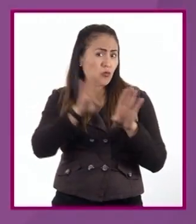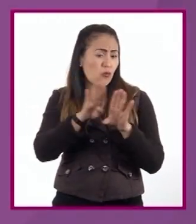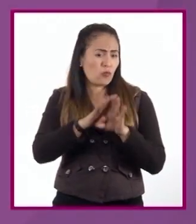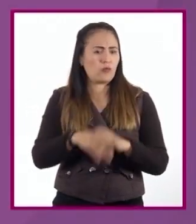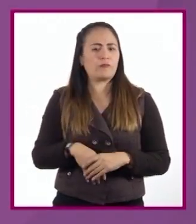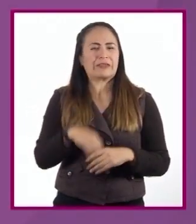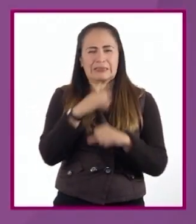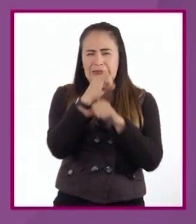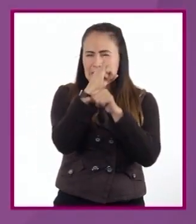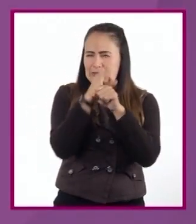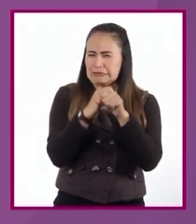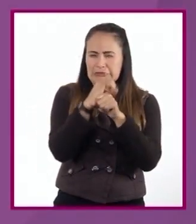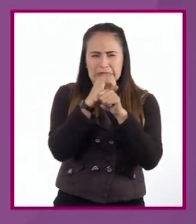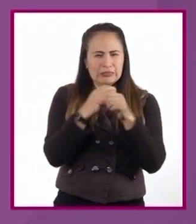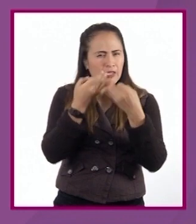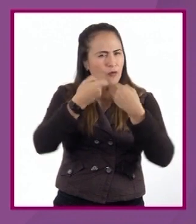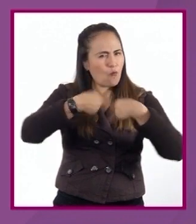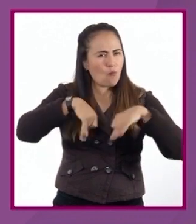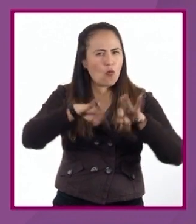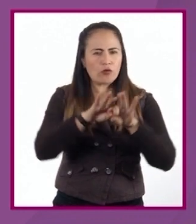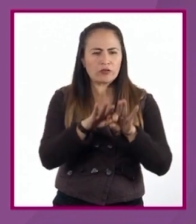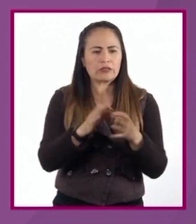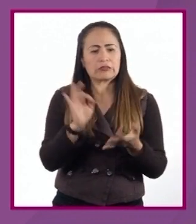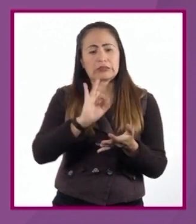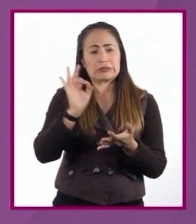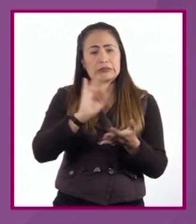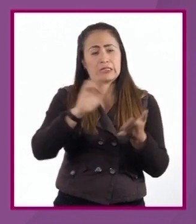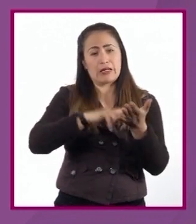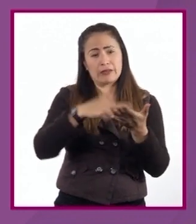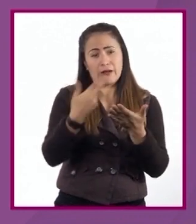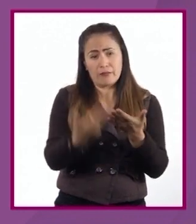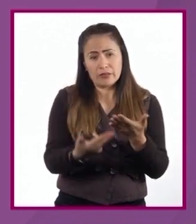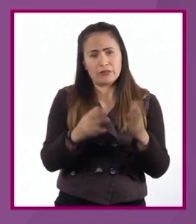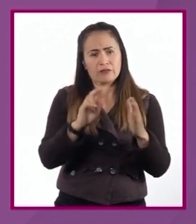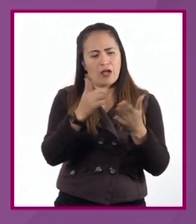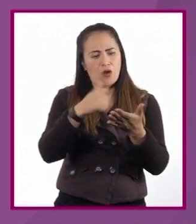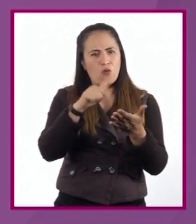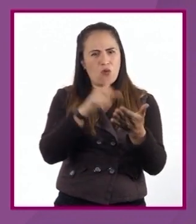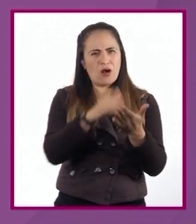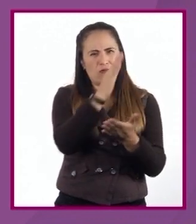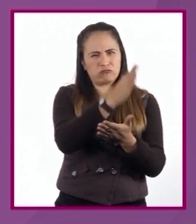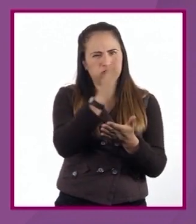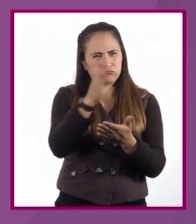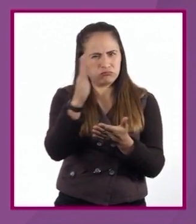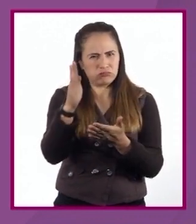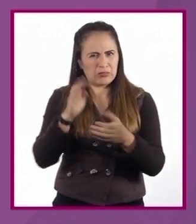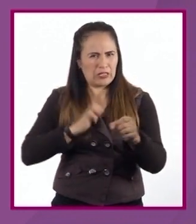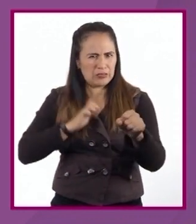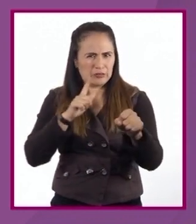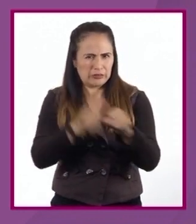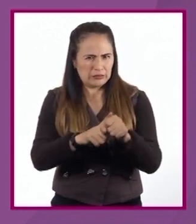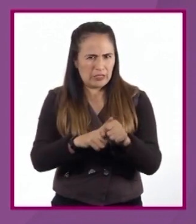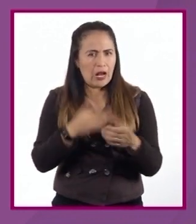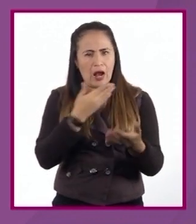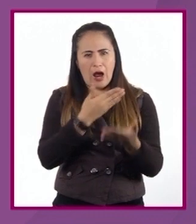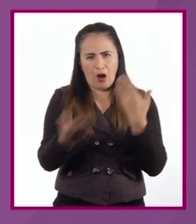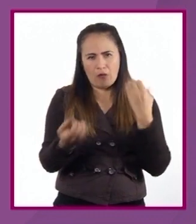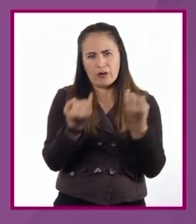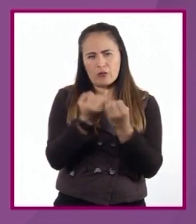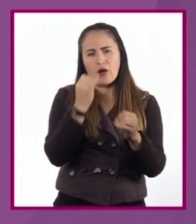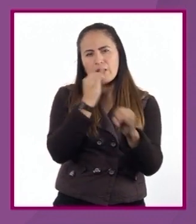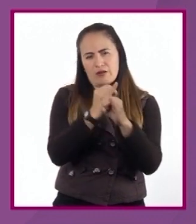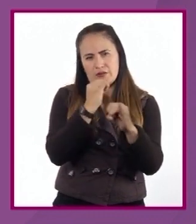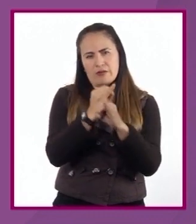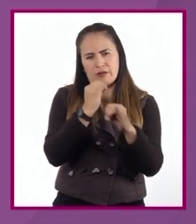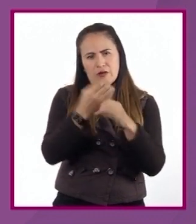es primordial. Se puede acudir a revistas, bibliotecas especializadas y también, ahora, mediante Internet, se